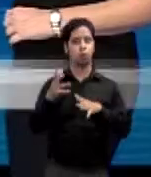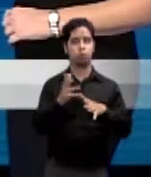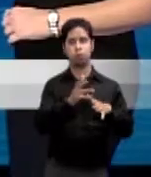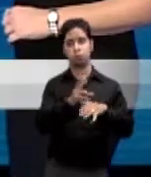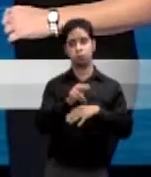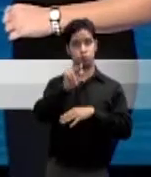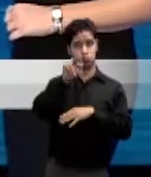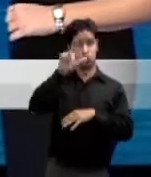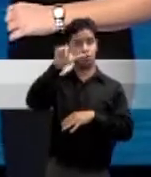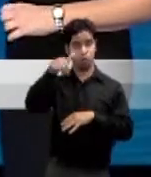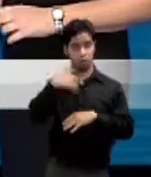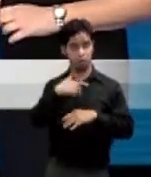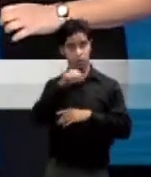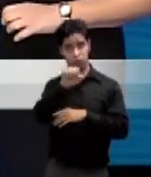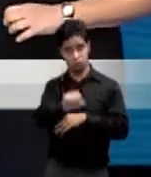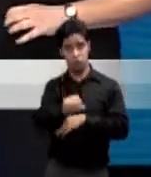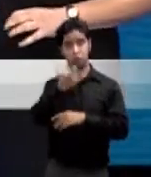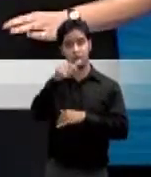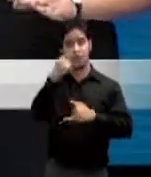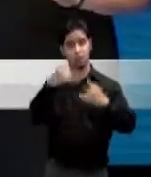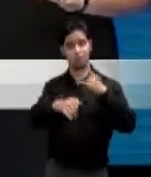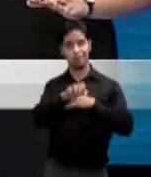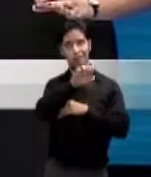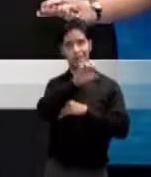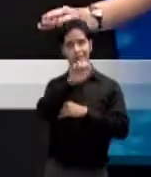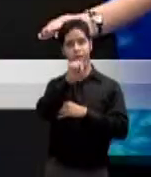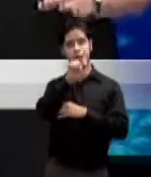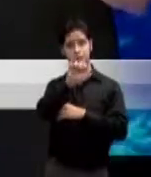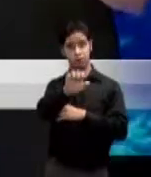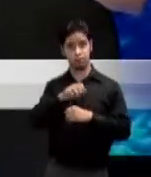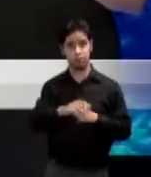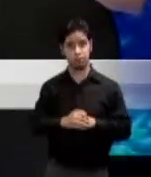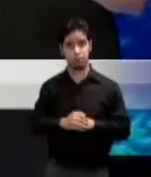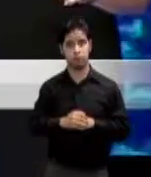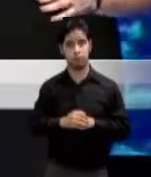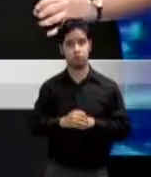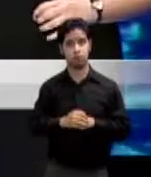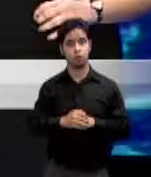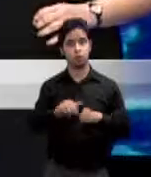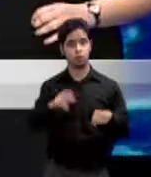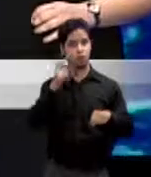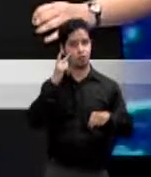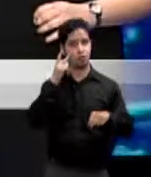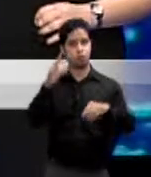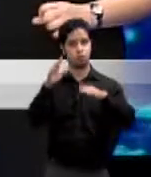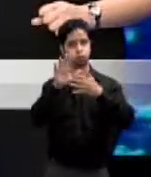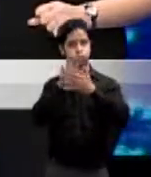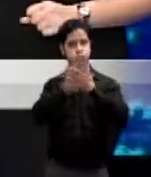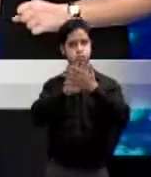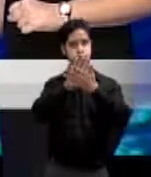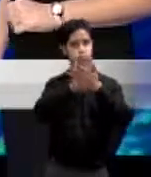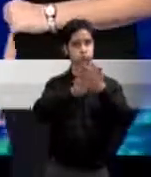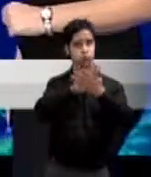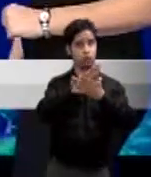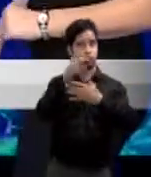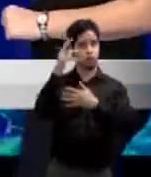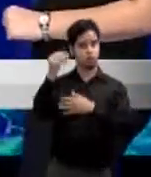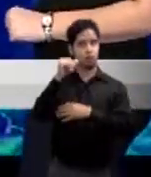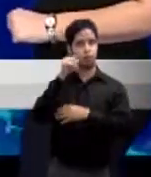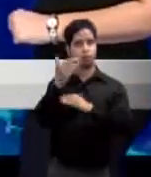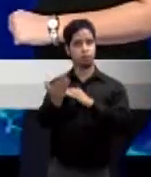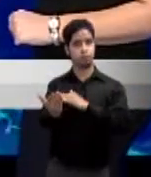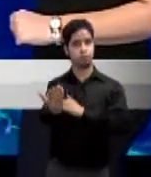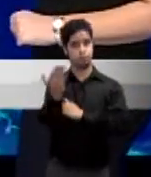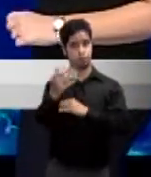del sur e incluso del este. Esta vaguada comenzará a alejarse desde esta noche, saliendo mañana sábado en la mañana, dando paso a la